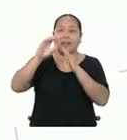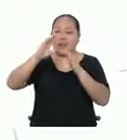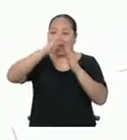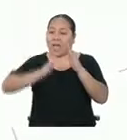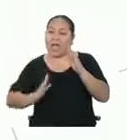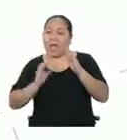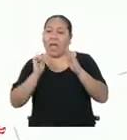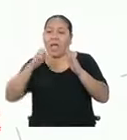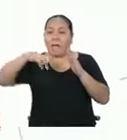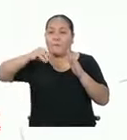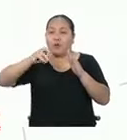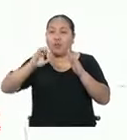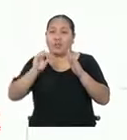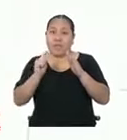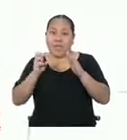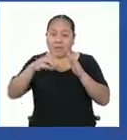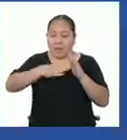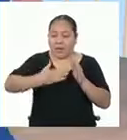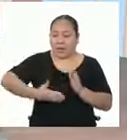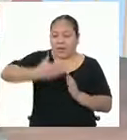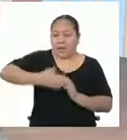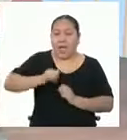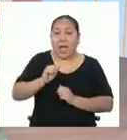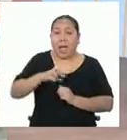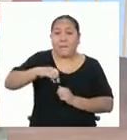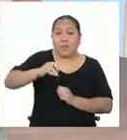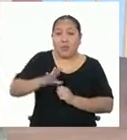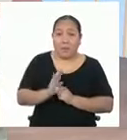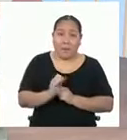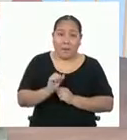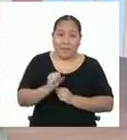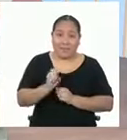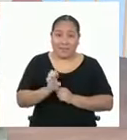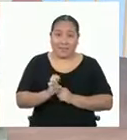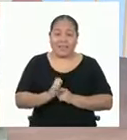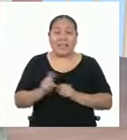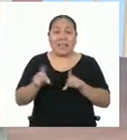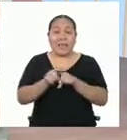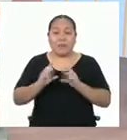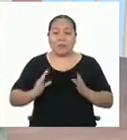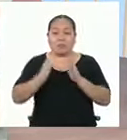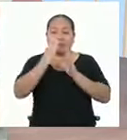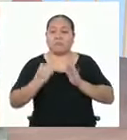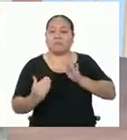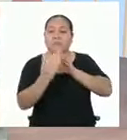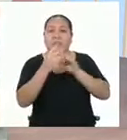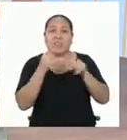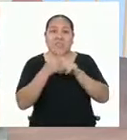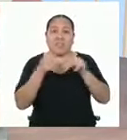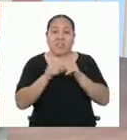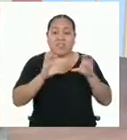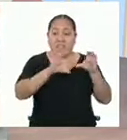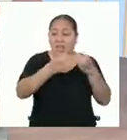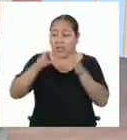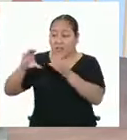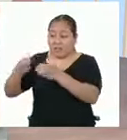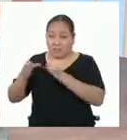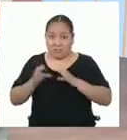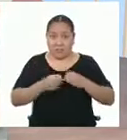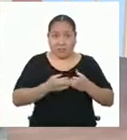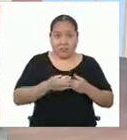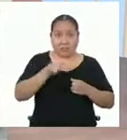pirámide y la apotema de la base. Además, que las pirámides tienen diversas formas de clasificación.